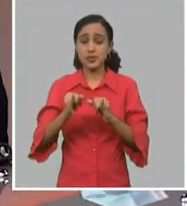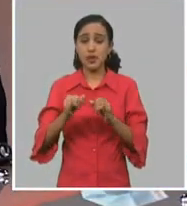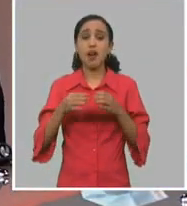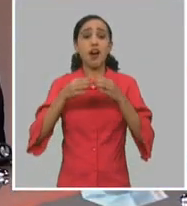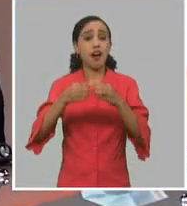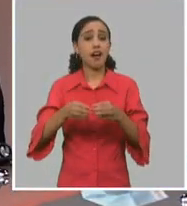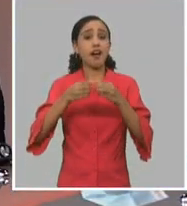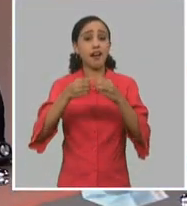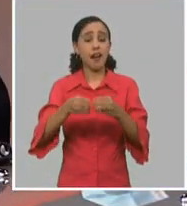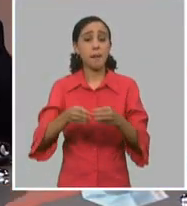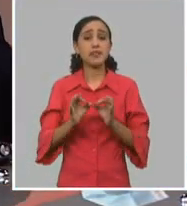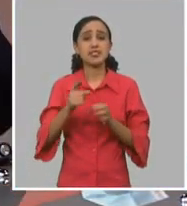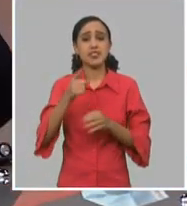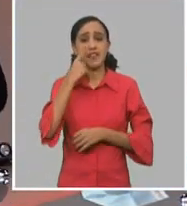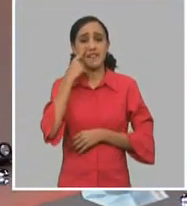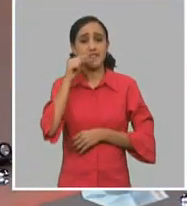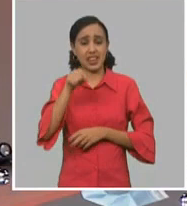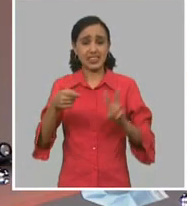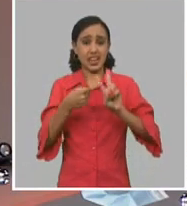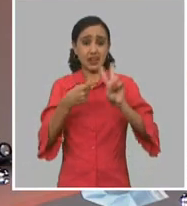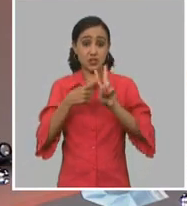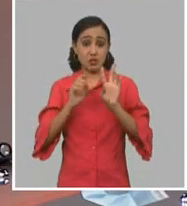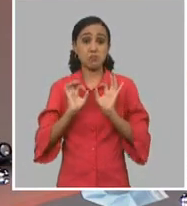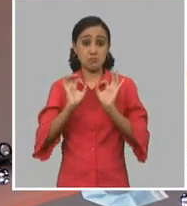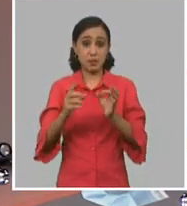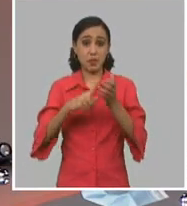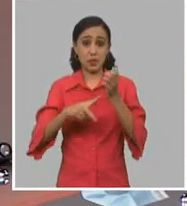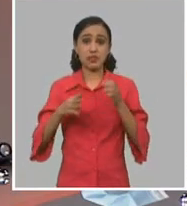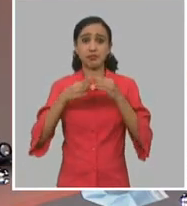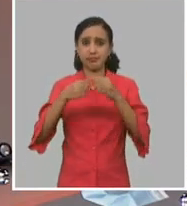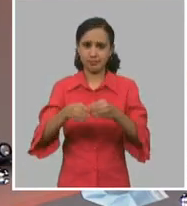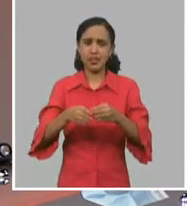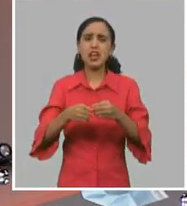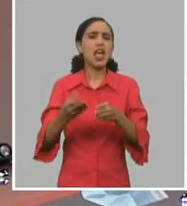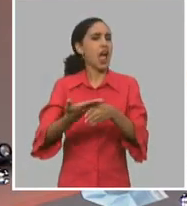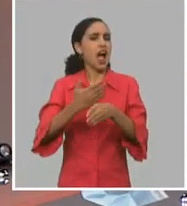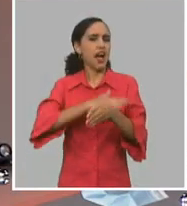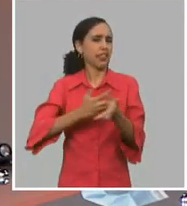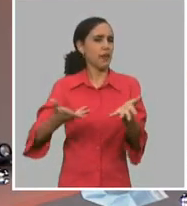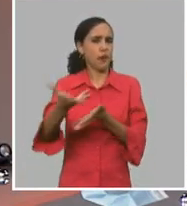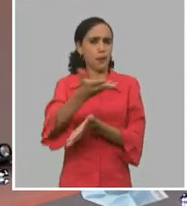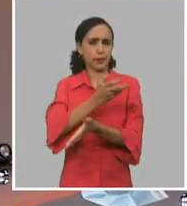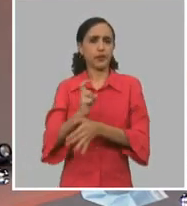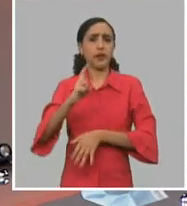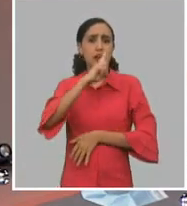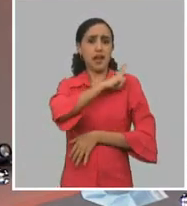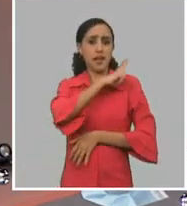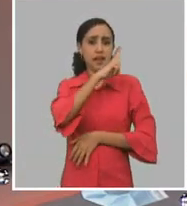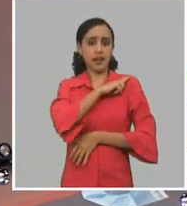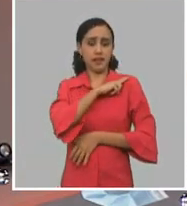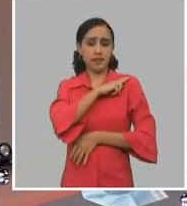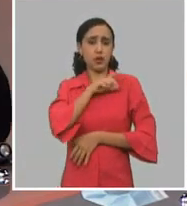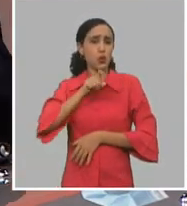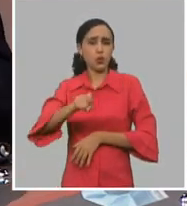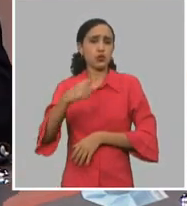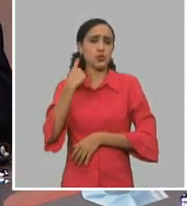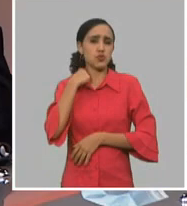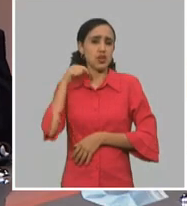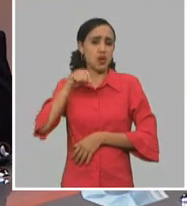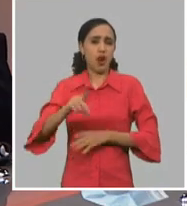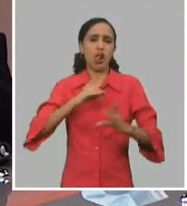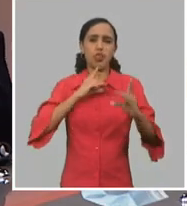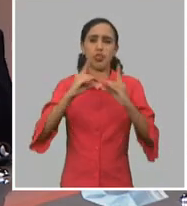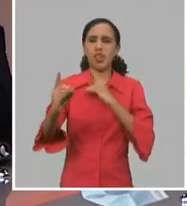telecentro de esa provincia, donde tantas veces hemos compartido con las autoridades del territorio en los últimos años para conversar